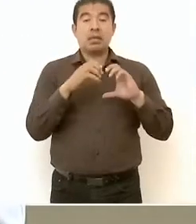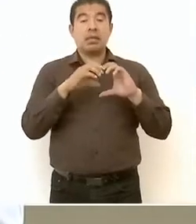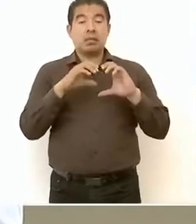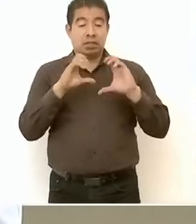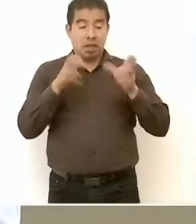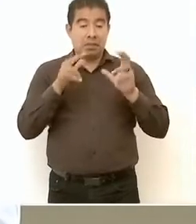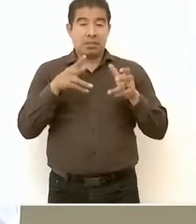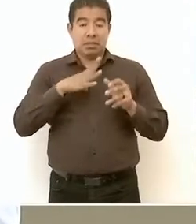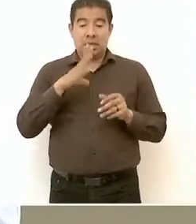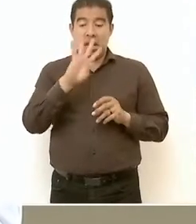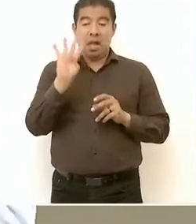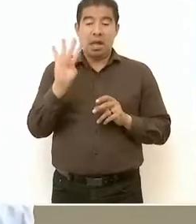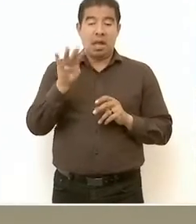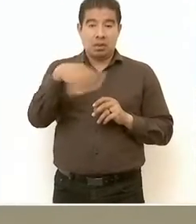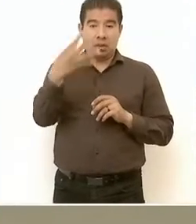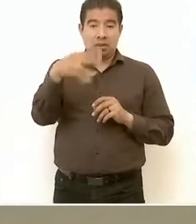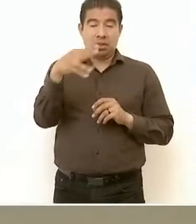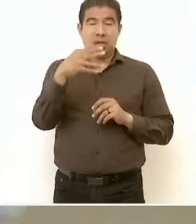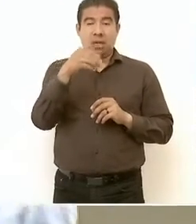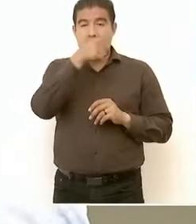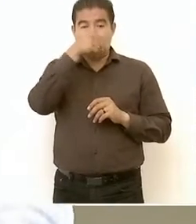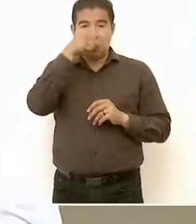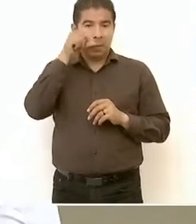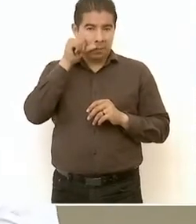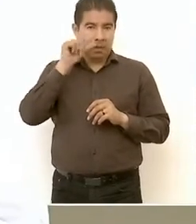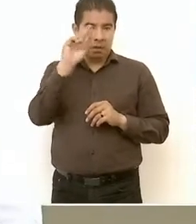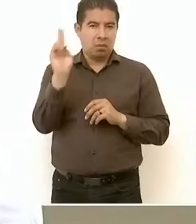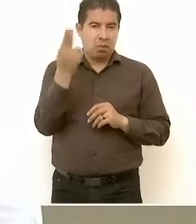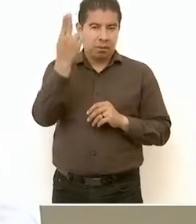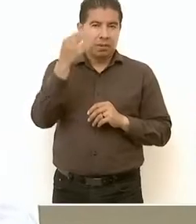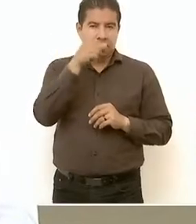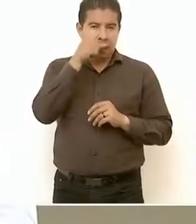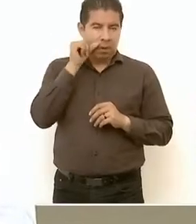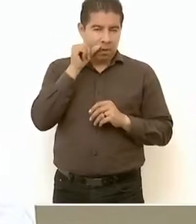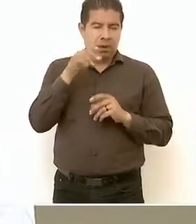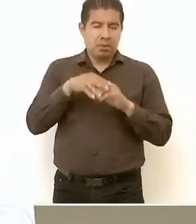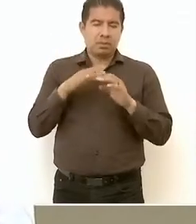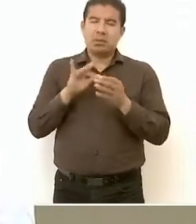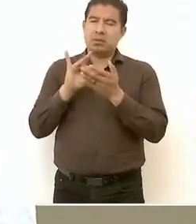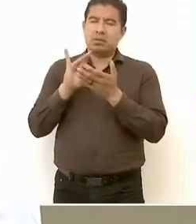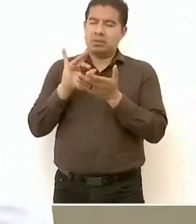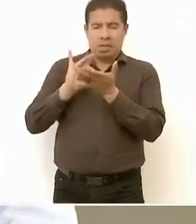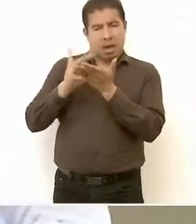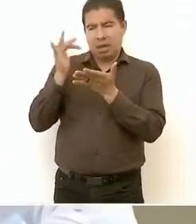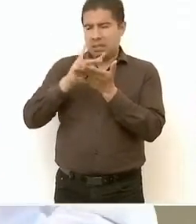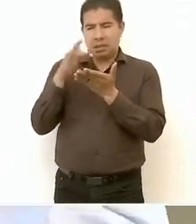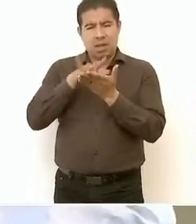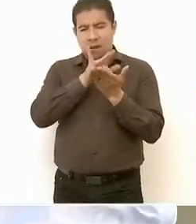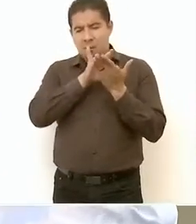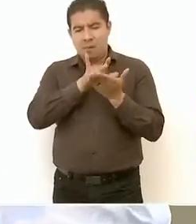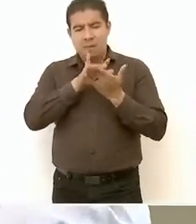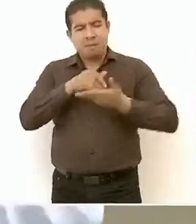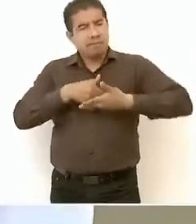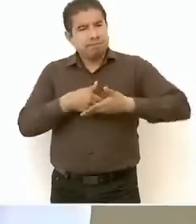y queremos más, señor presidente, porque el pueblo lo necesita. Muchas gracias por esos apoyos. Porque